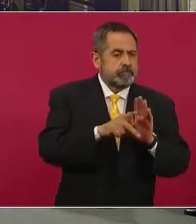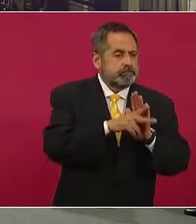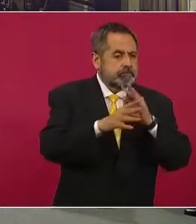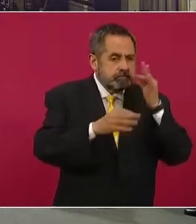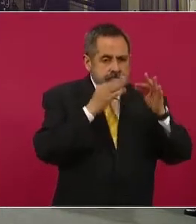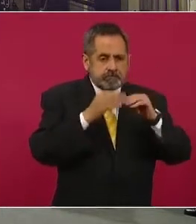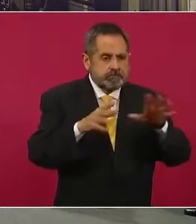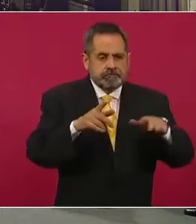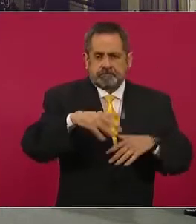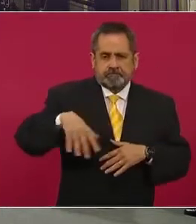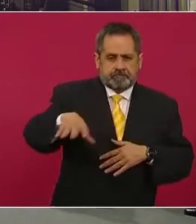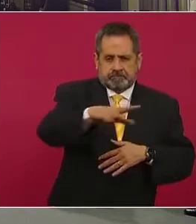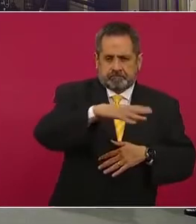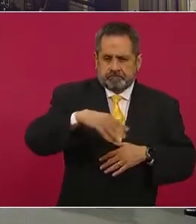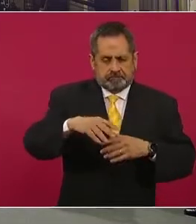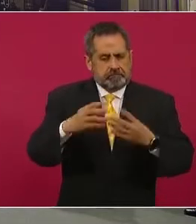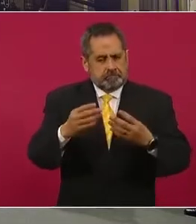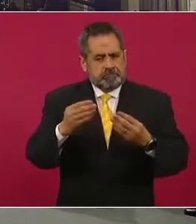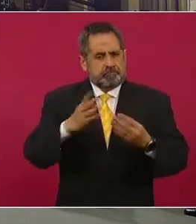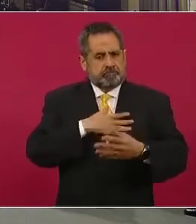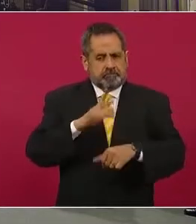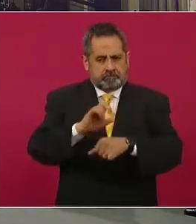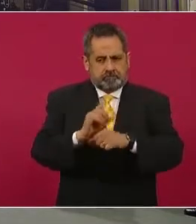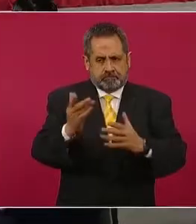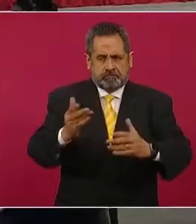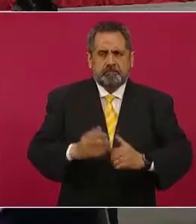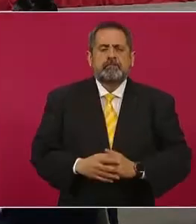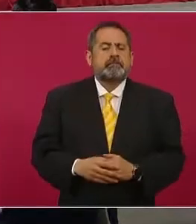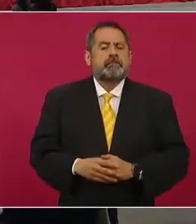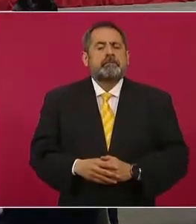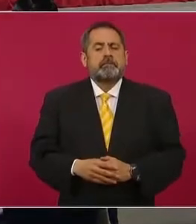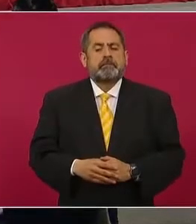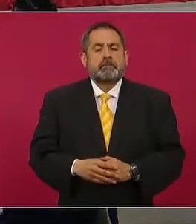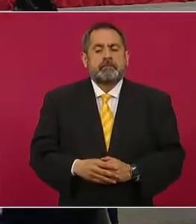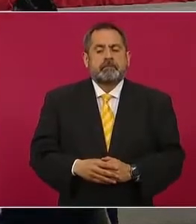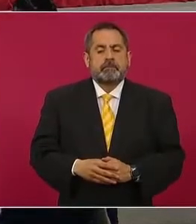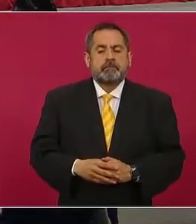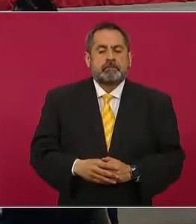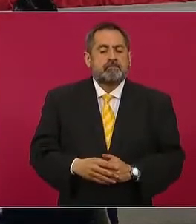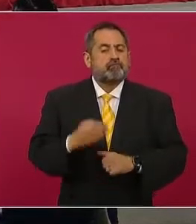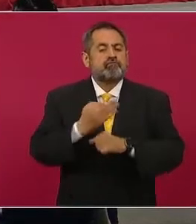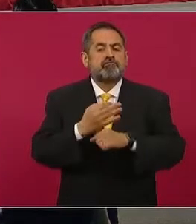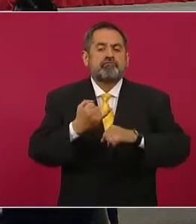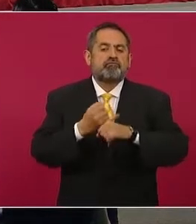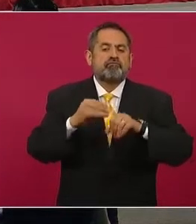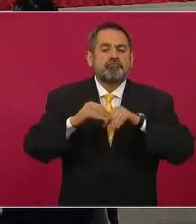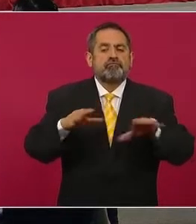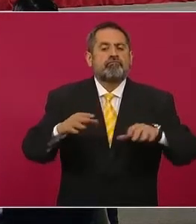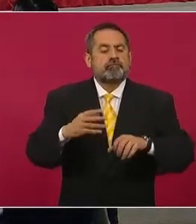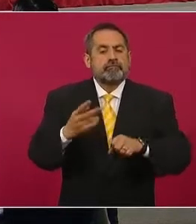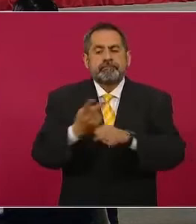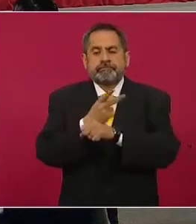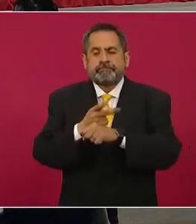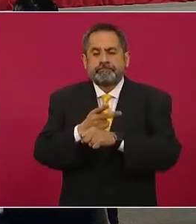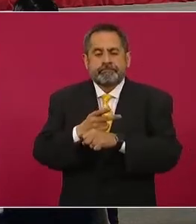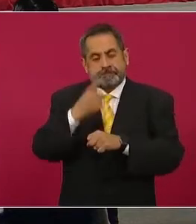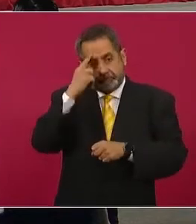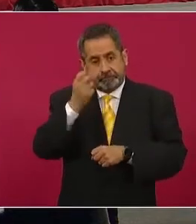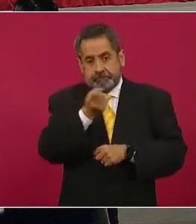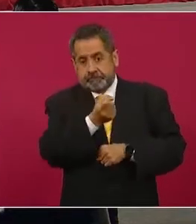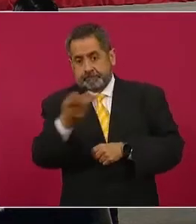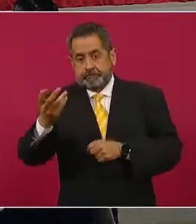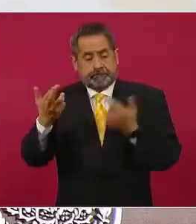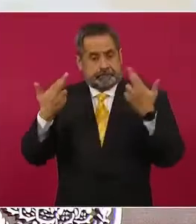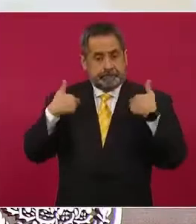a todos los que nos siguen a través de estos medios. Voy a iniciar informando sobre el proceso de refuerzo de vacunación al personal